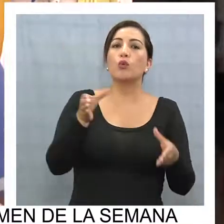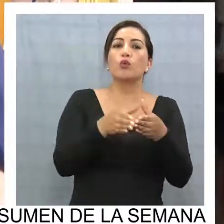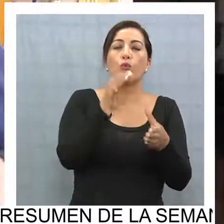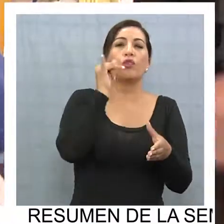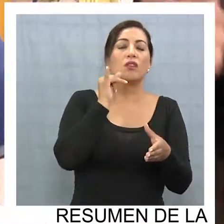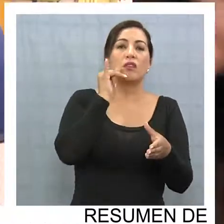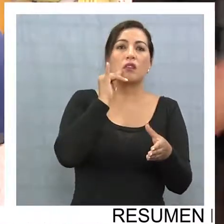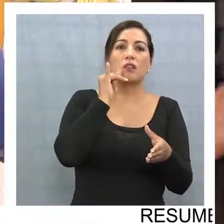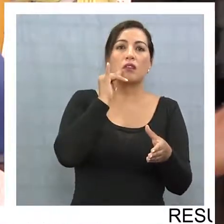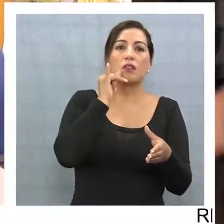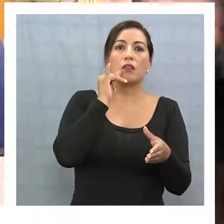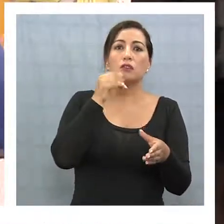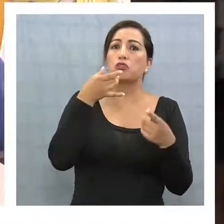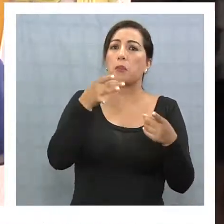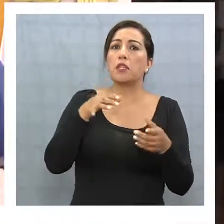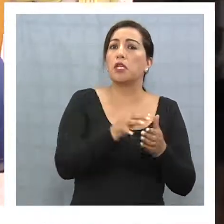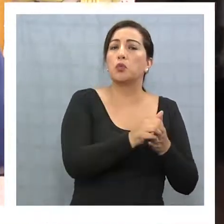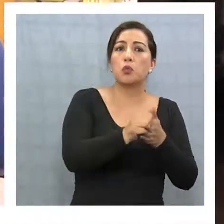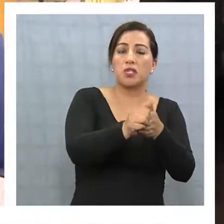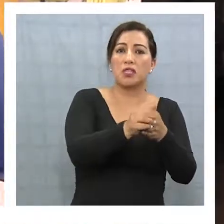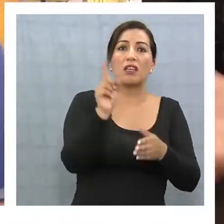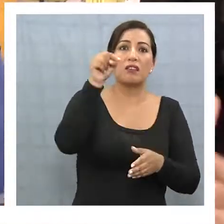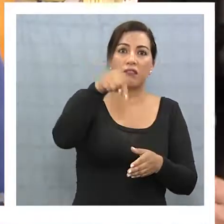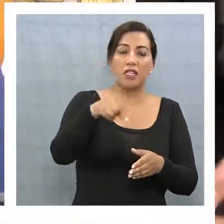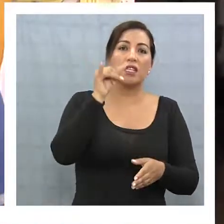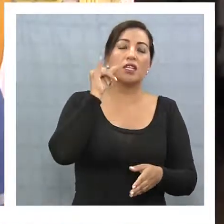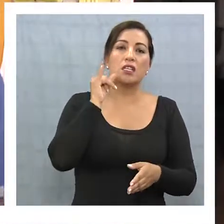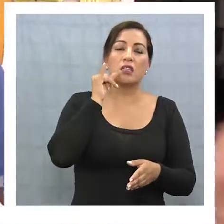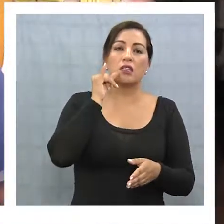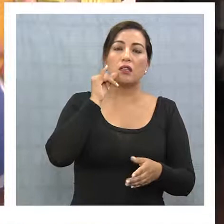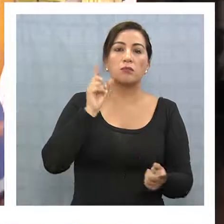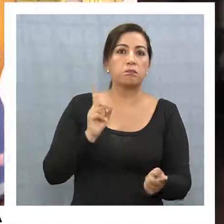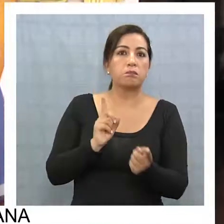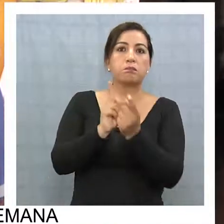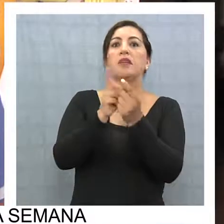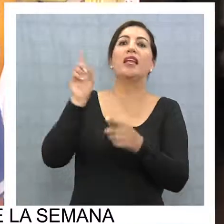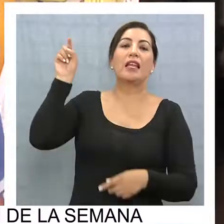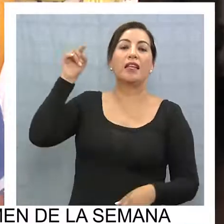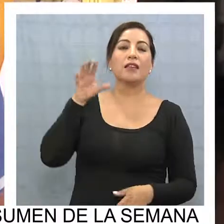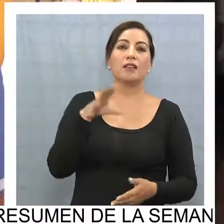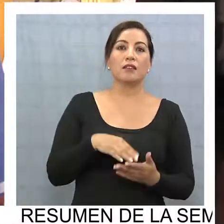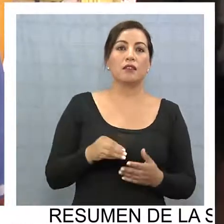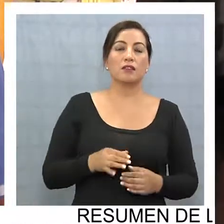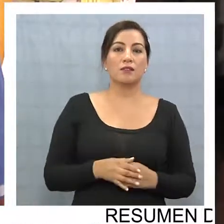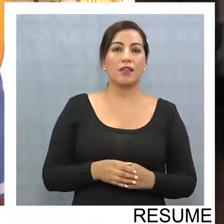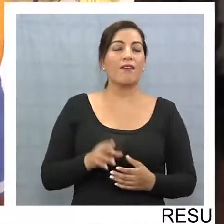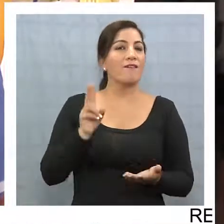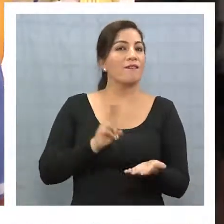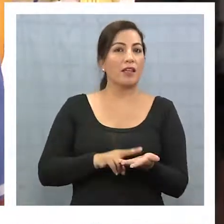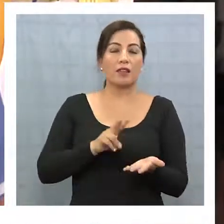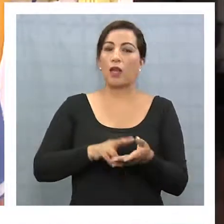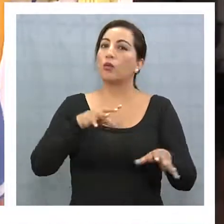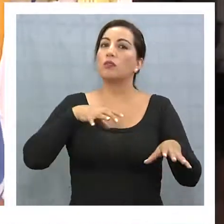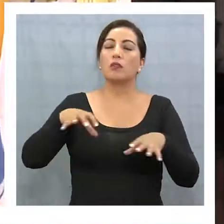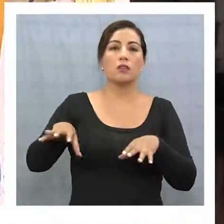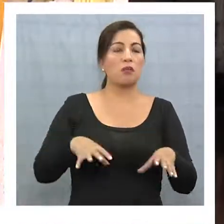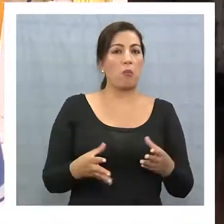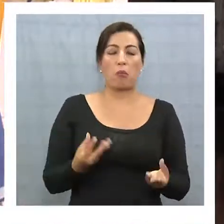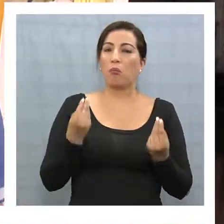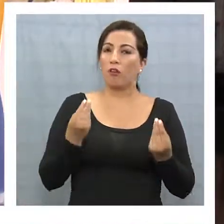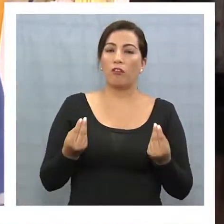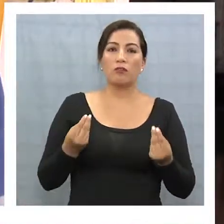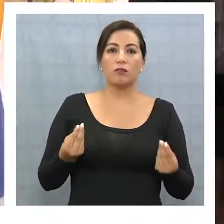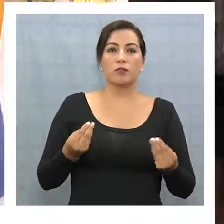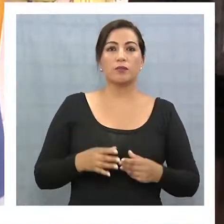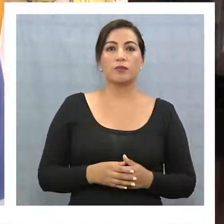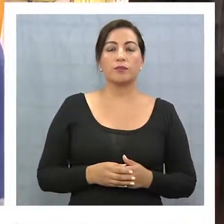pero eran turistas que andaban en Iquique, les contaban el carnaval y se sumaron. Y realmente es un evento extraordinario, es